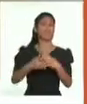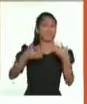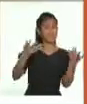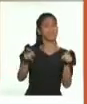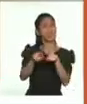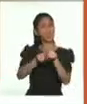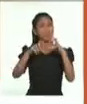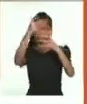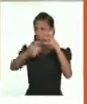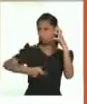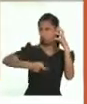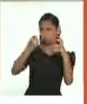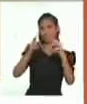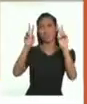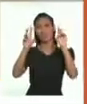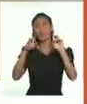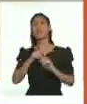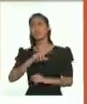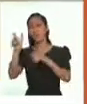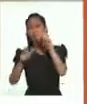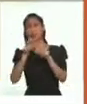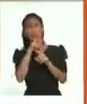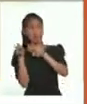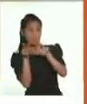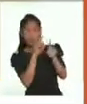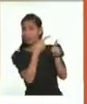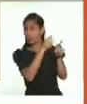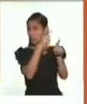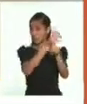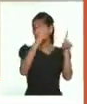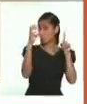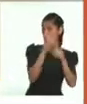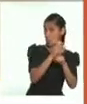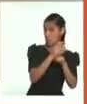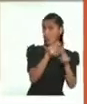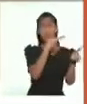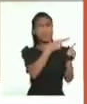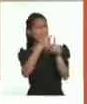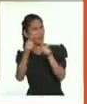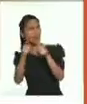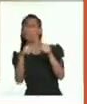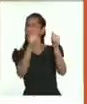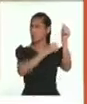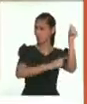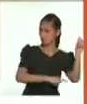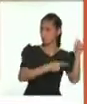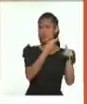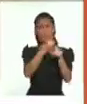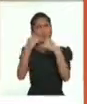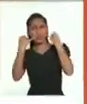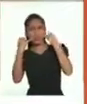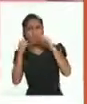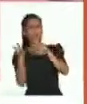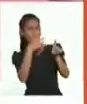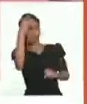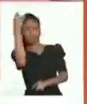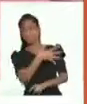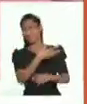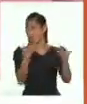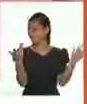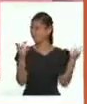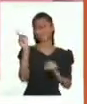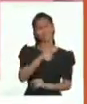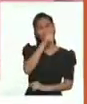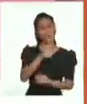a todo el mundo. La discriminación por motivos culturales, como creencias, costumbres, idioma, etc. Es